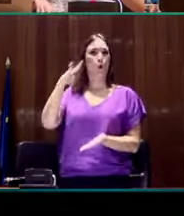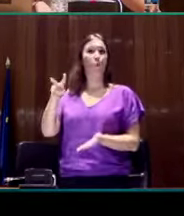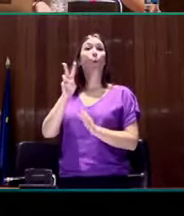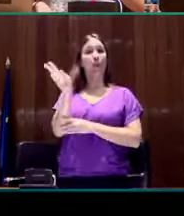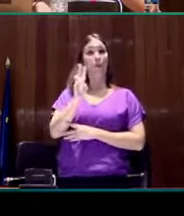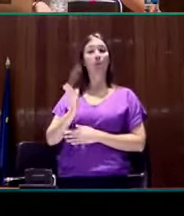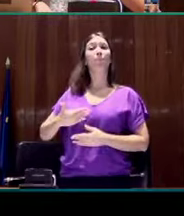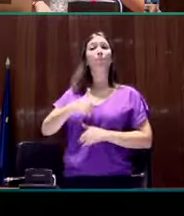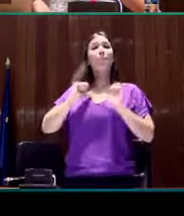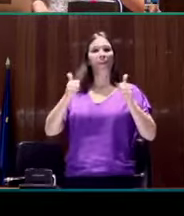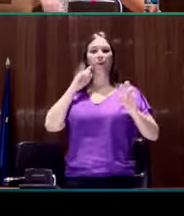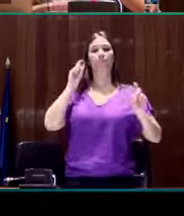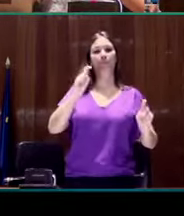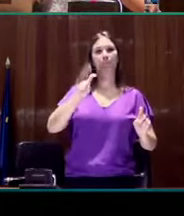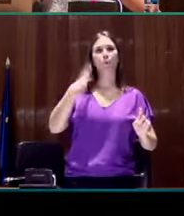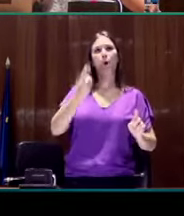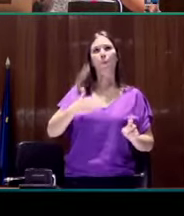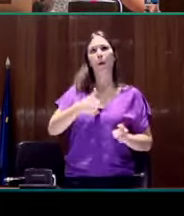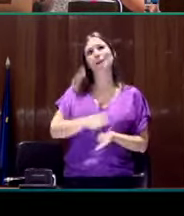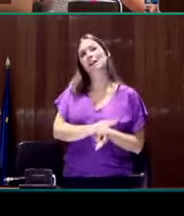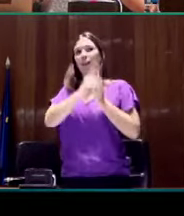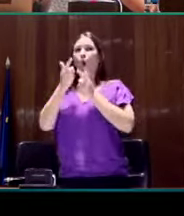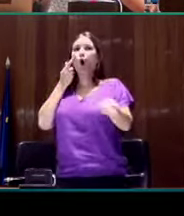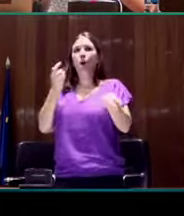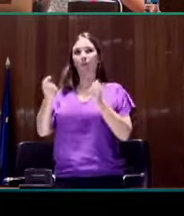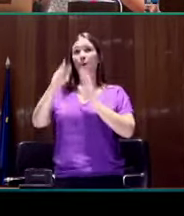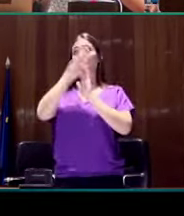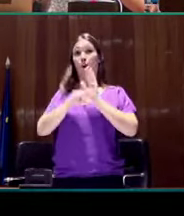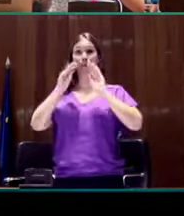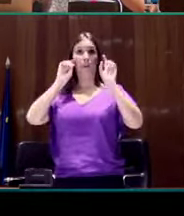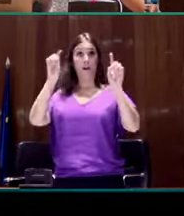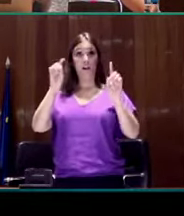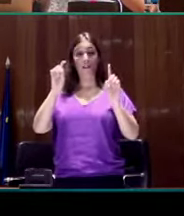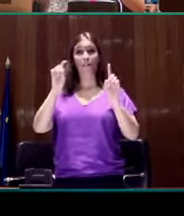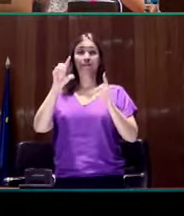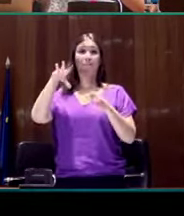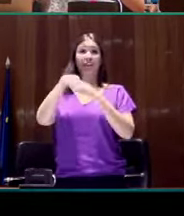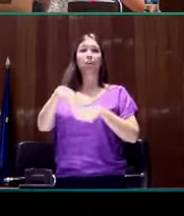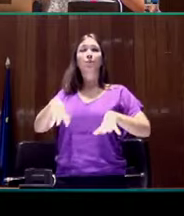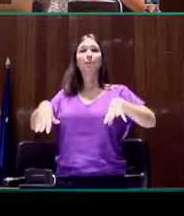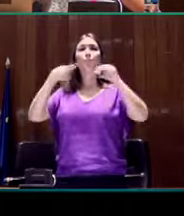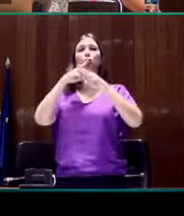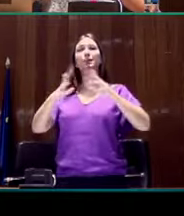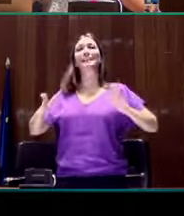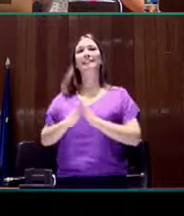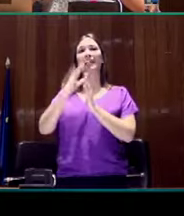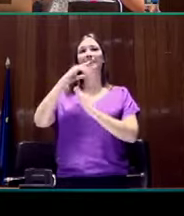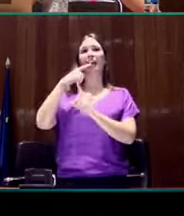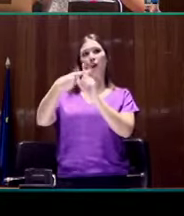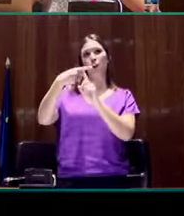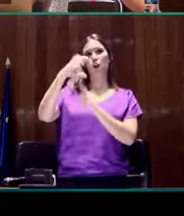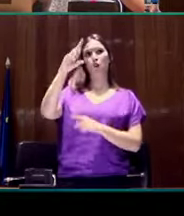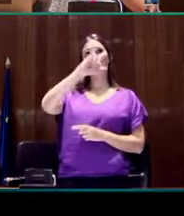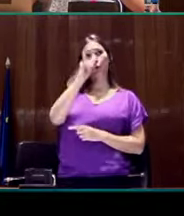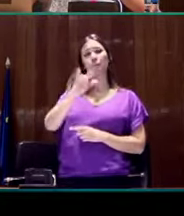Primero como educadora, posteriormente trabajé como coordinadora del programa educativo del Palacio de Santa Cruz y del Museo de la Universidad de